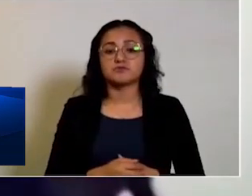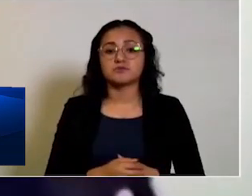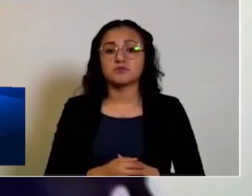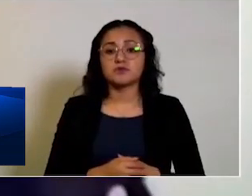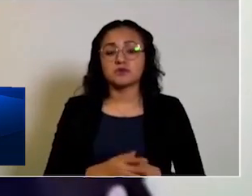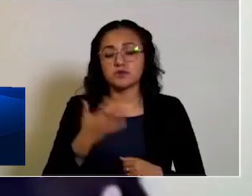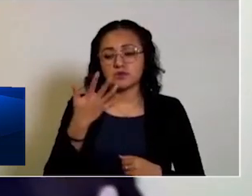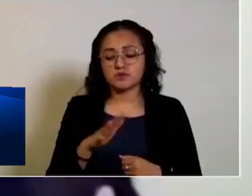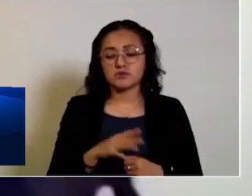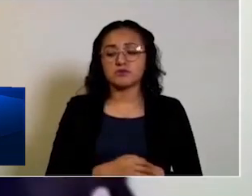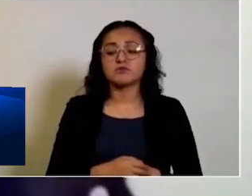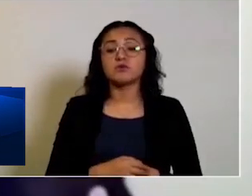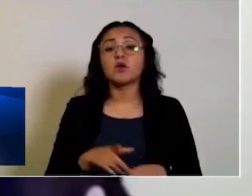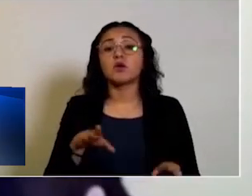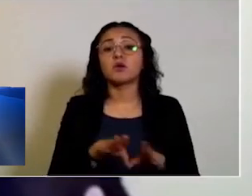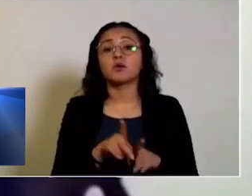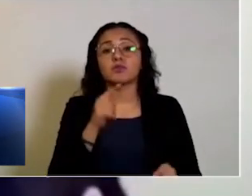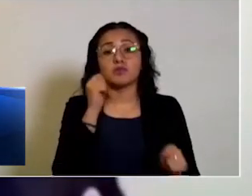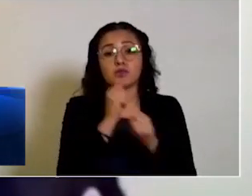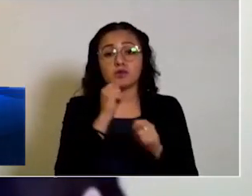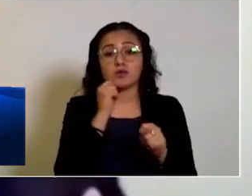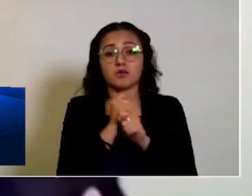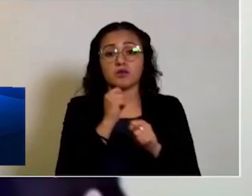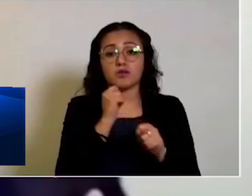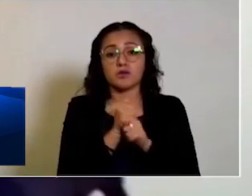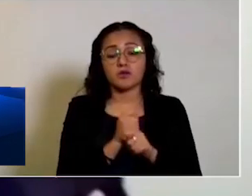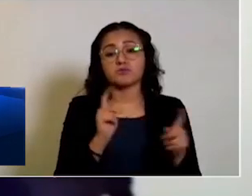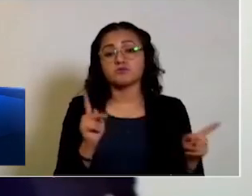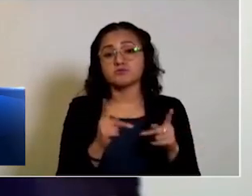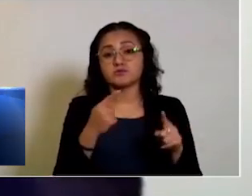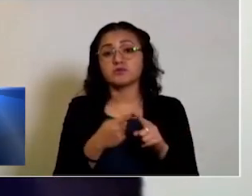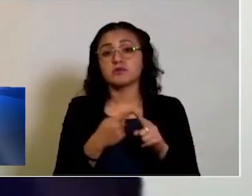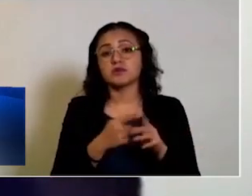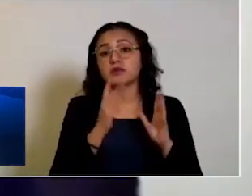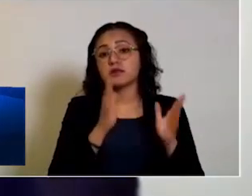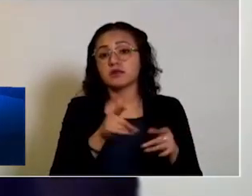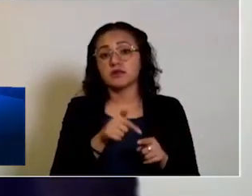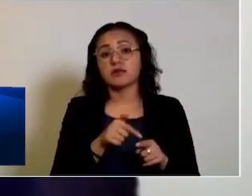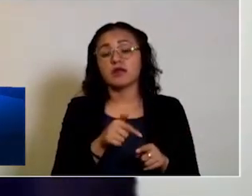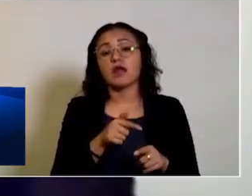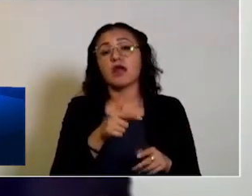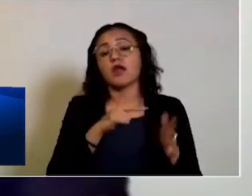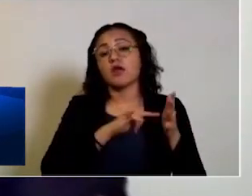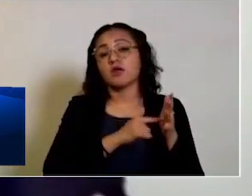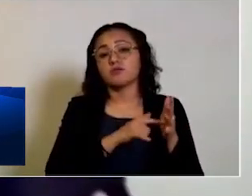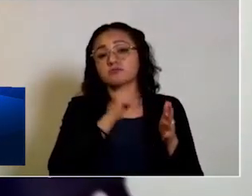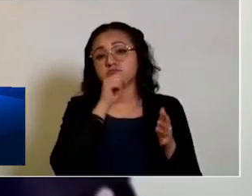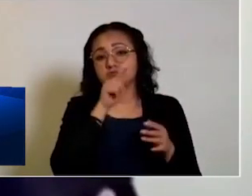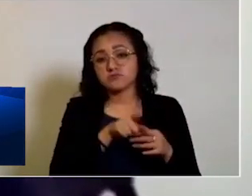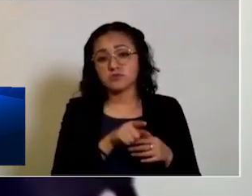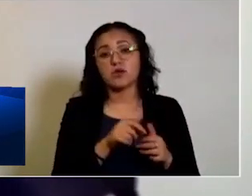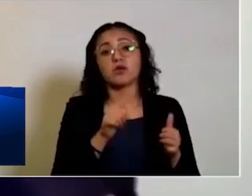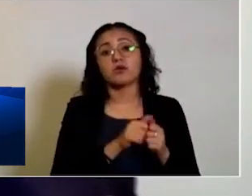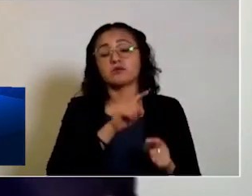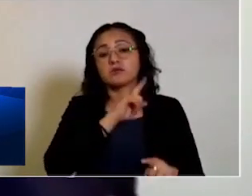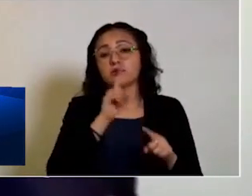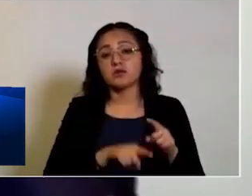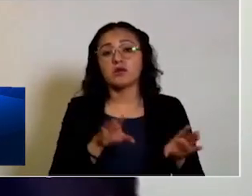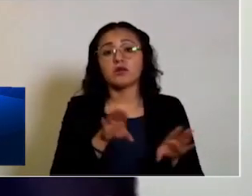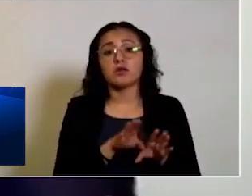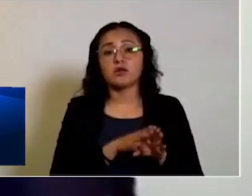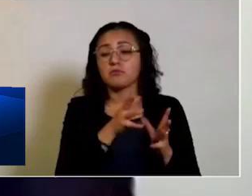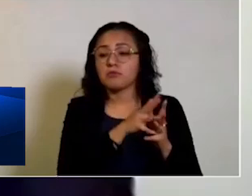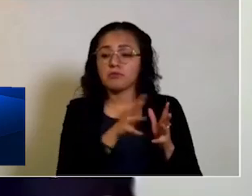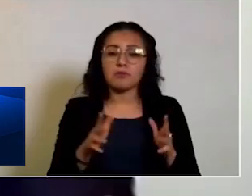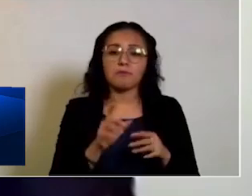Décimo. Los servicios de transporte público, mercantil y ejecutivo mantienen restricciones en el horario, por lo que se suspenden las corridas